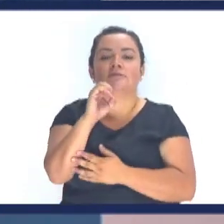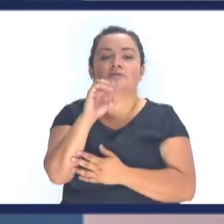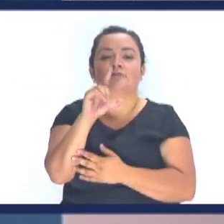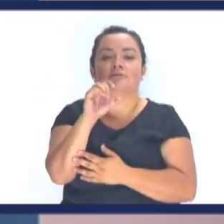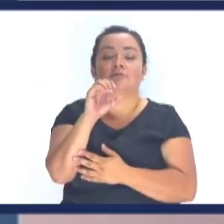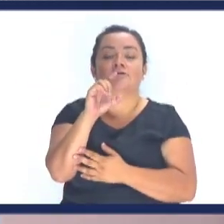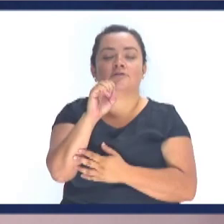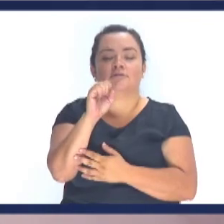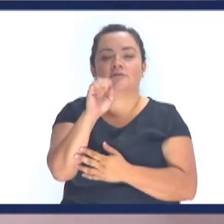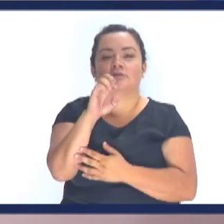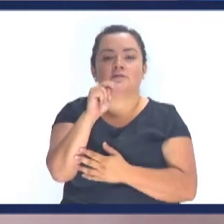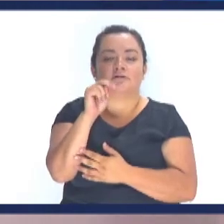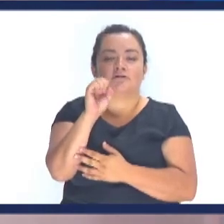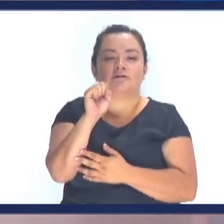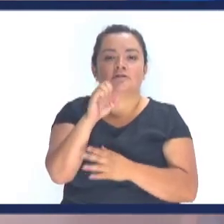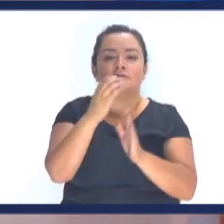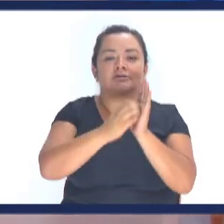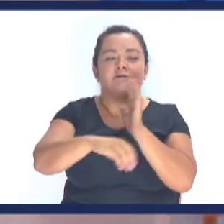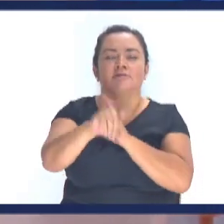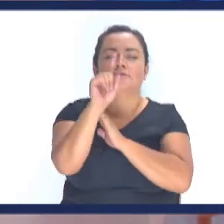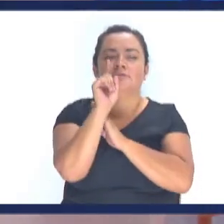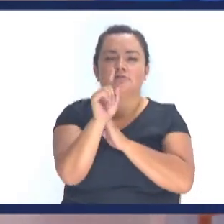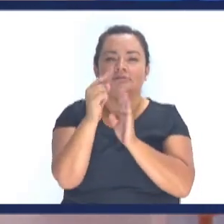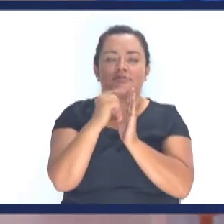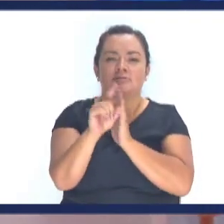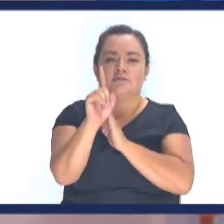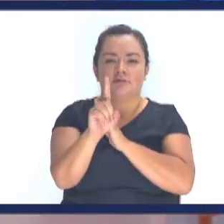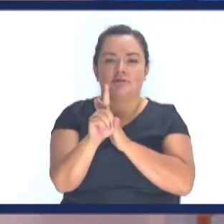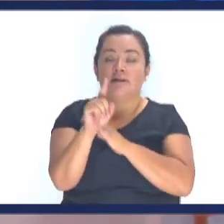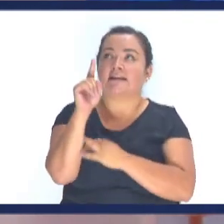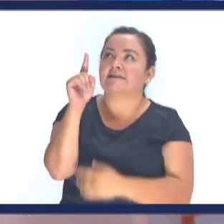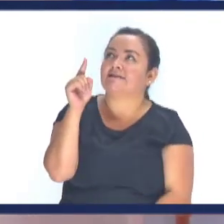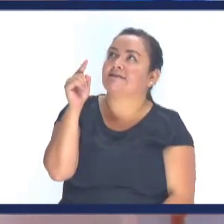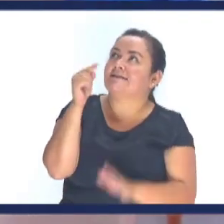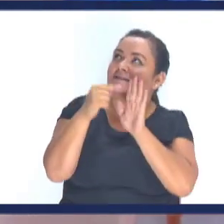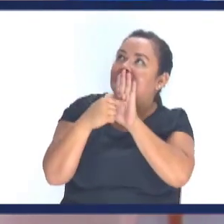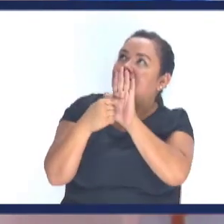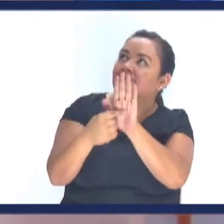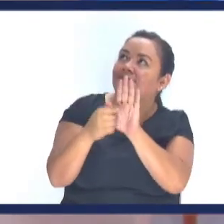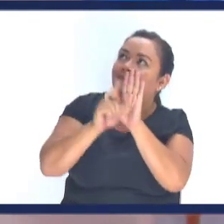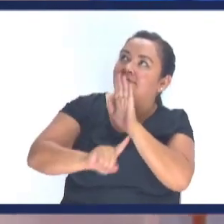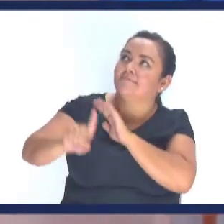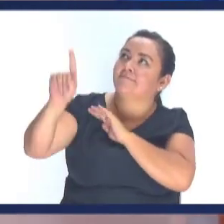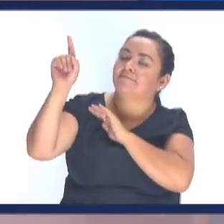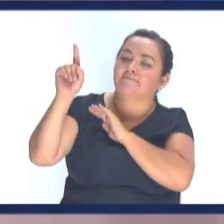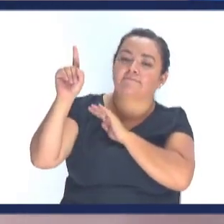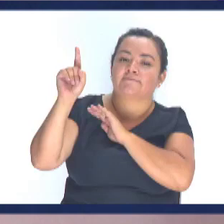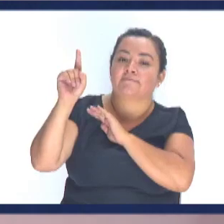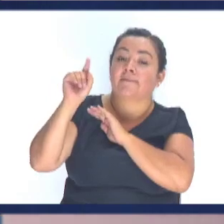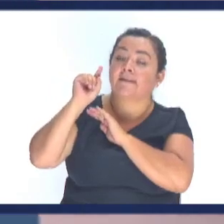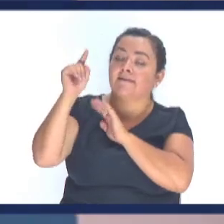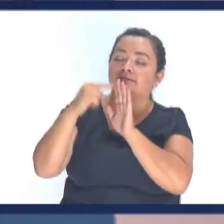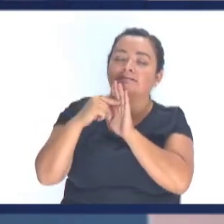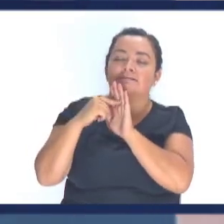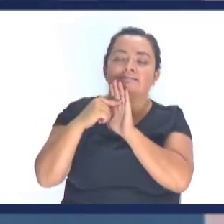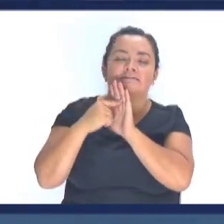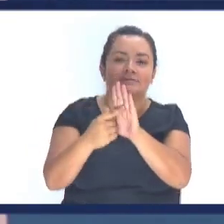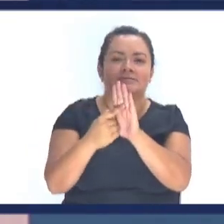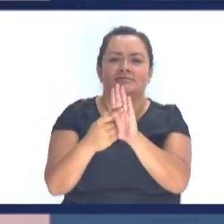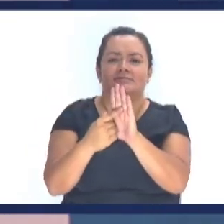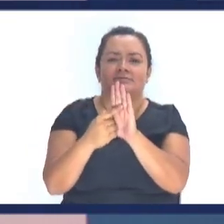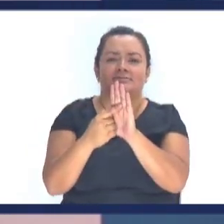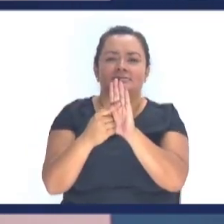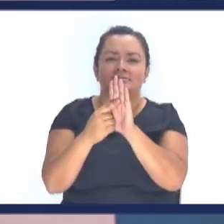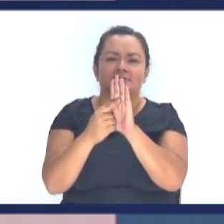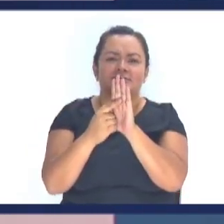Versículo 1 Que dice la palabra del Señor Él es la imagen del Dios No le oigo Él es la imagen del Dios